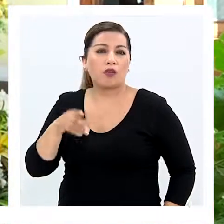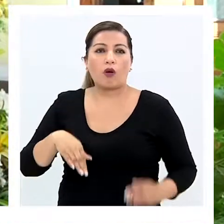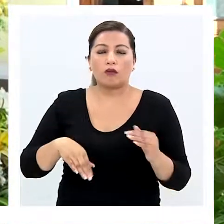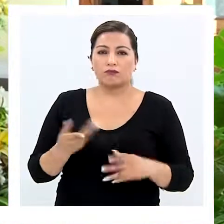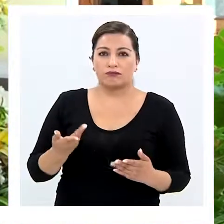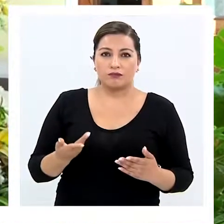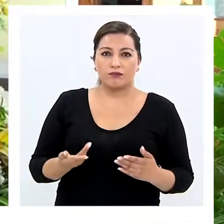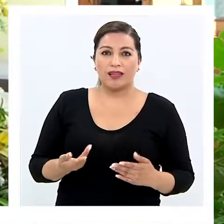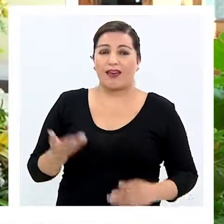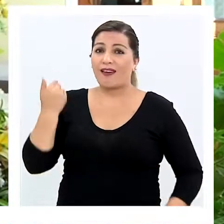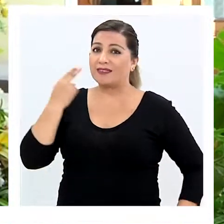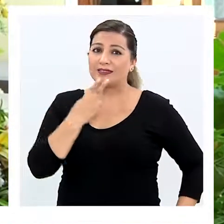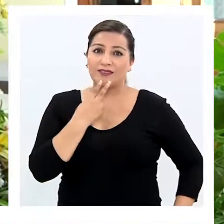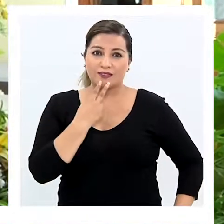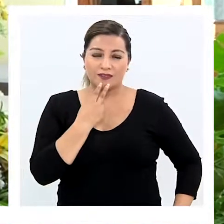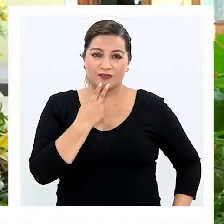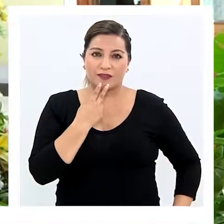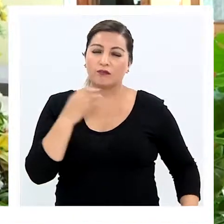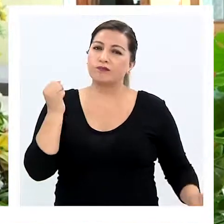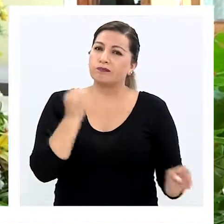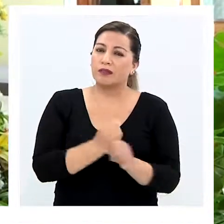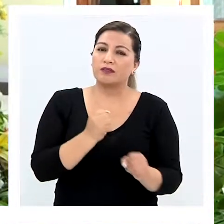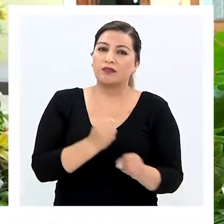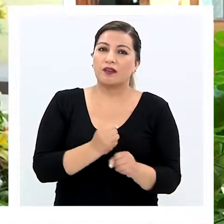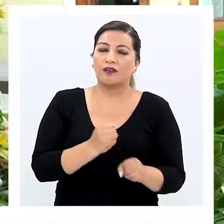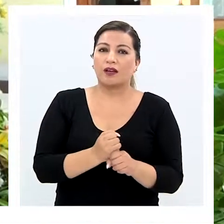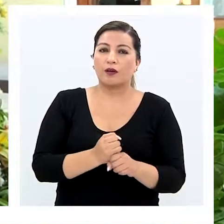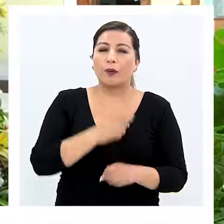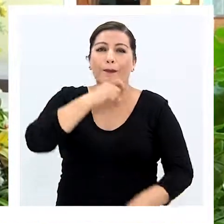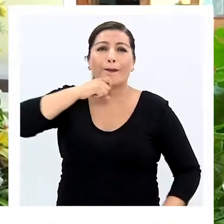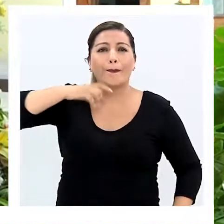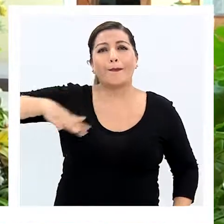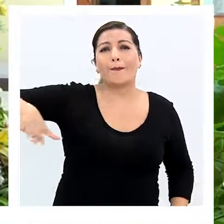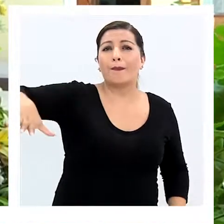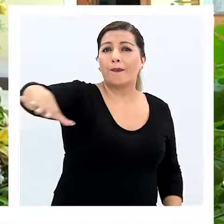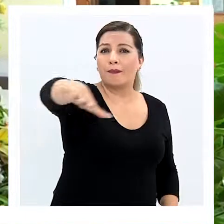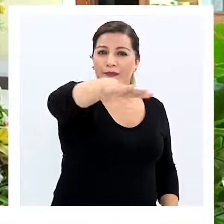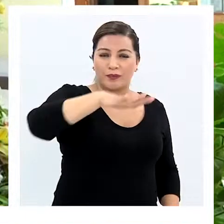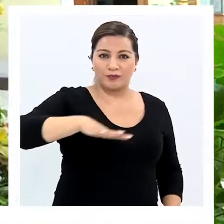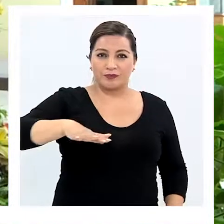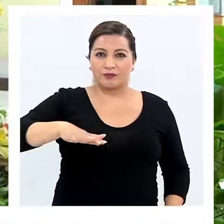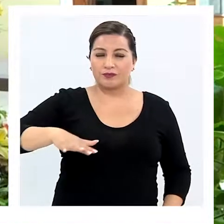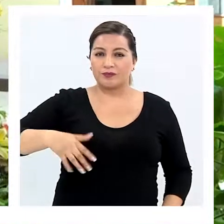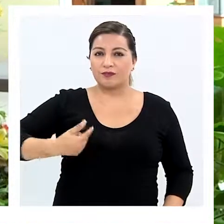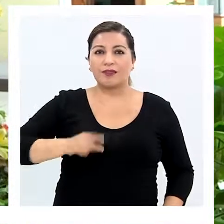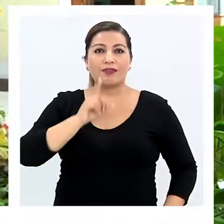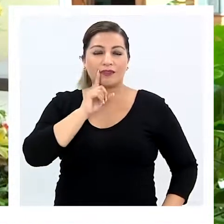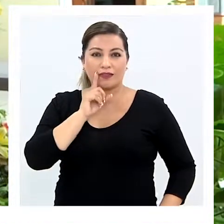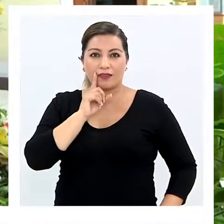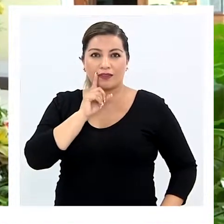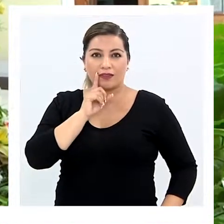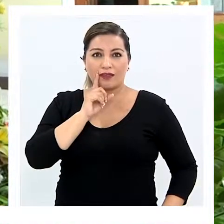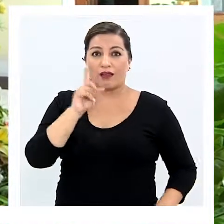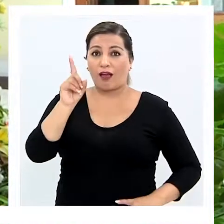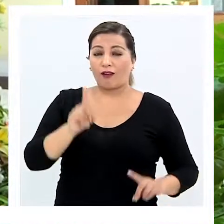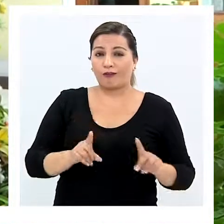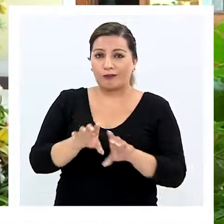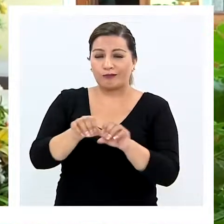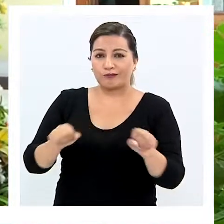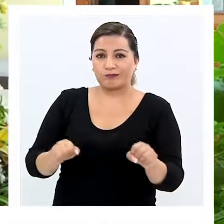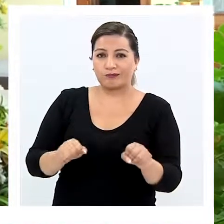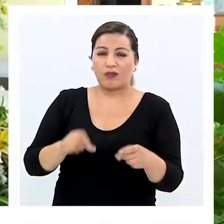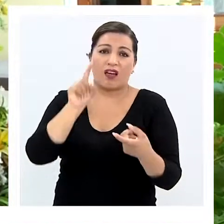edad, que vivieron, trabajaron en la Pampasa Lichera y tuvieron algunos de estos compromisos,